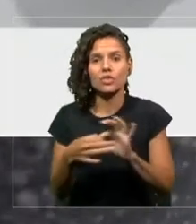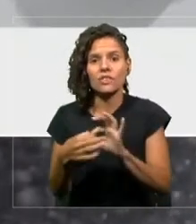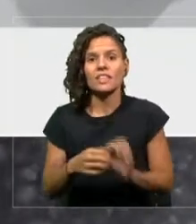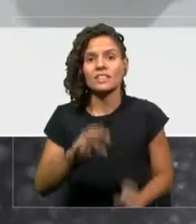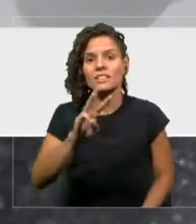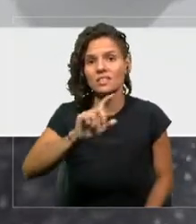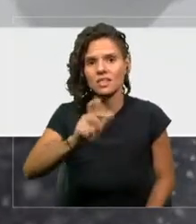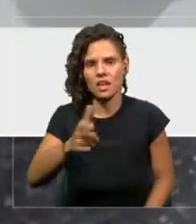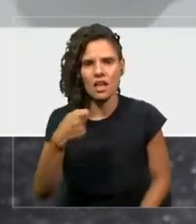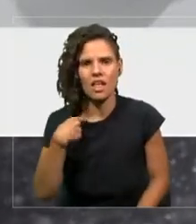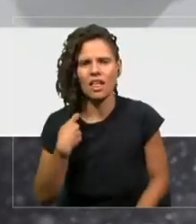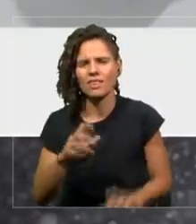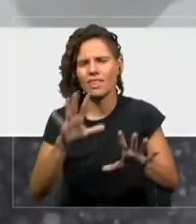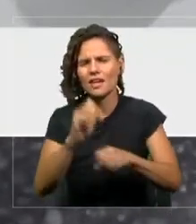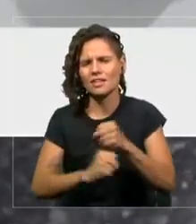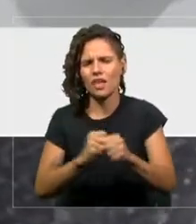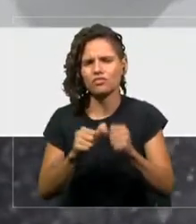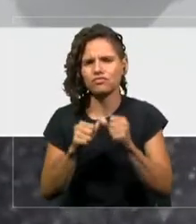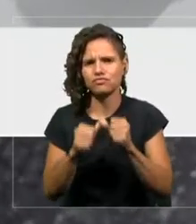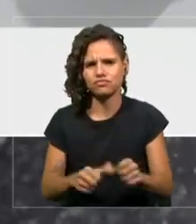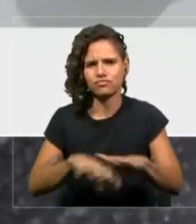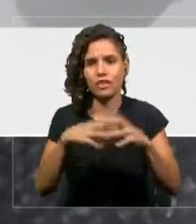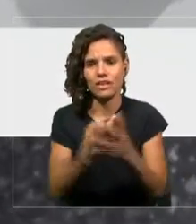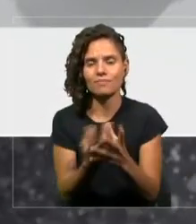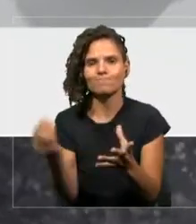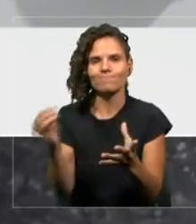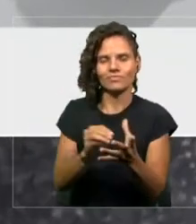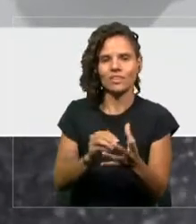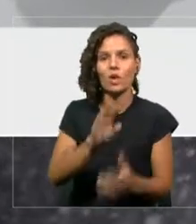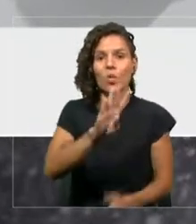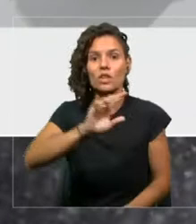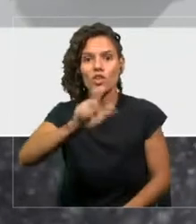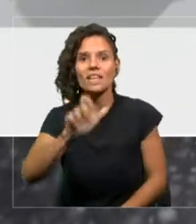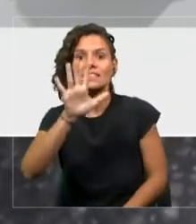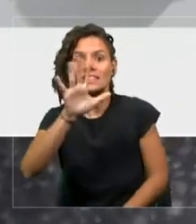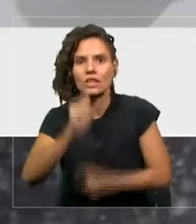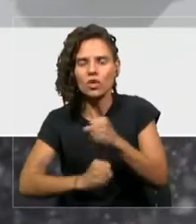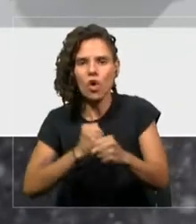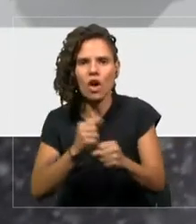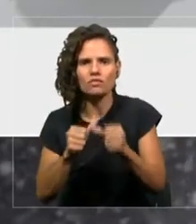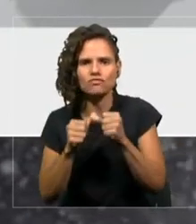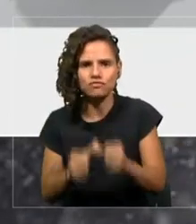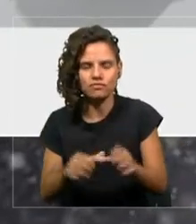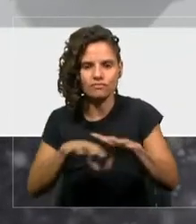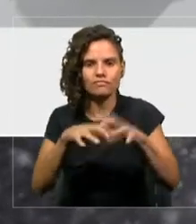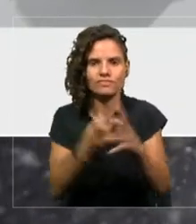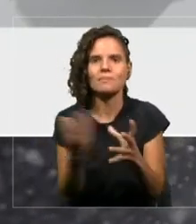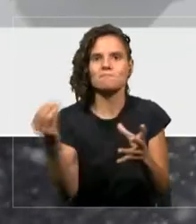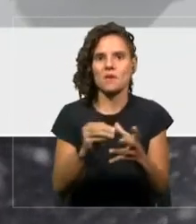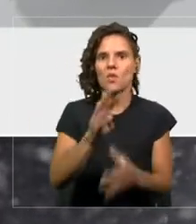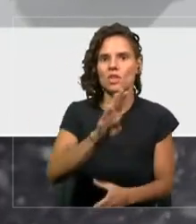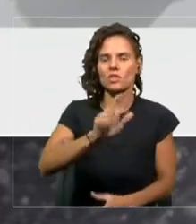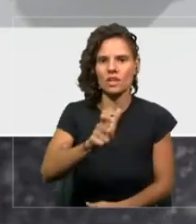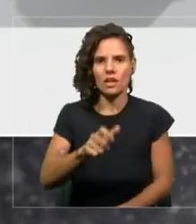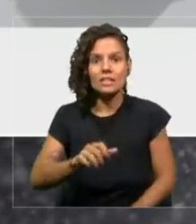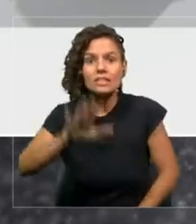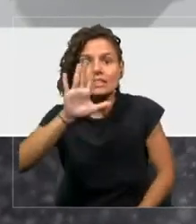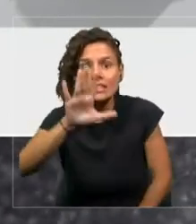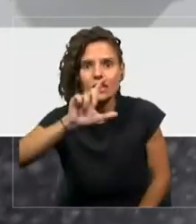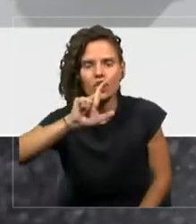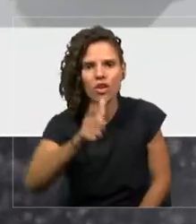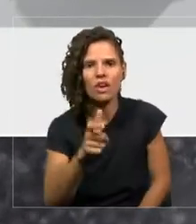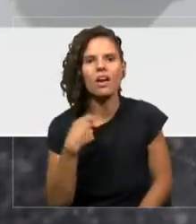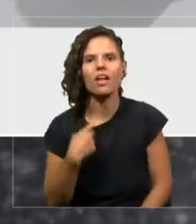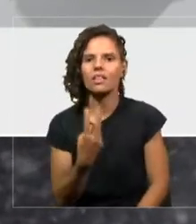el planeta. La tecnología 4G tardó 5 años, pero la tecnología 5G va a tardar menos de 3 años y ya